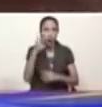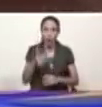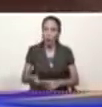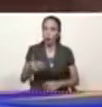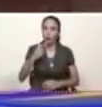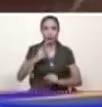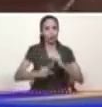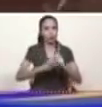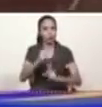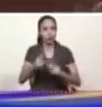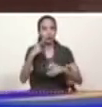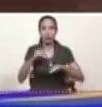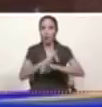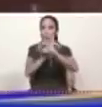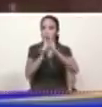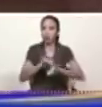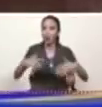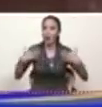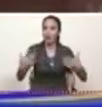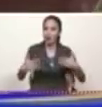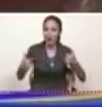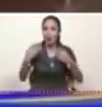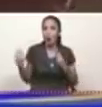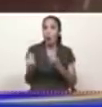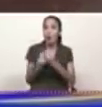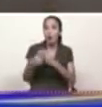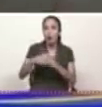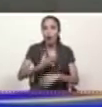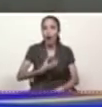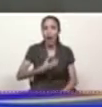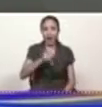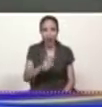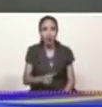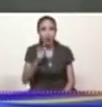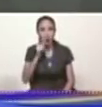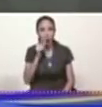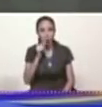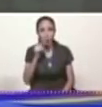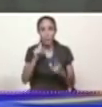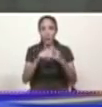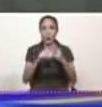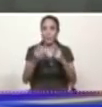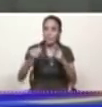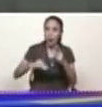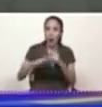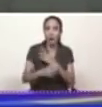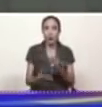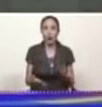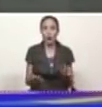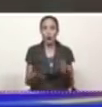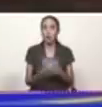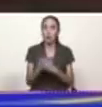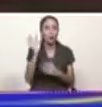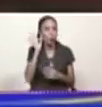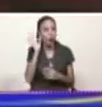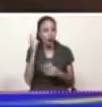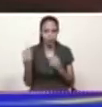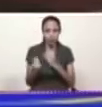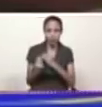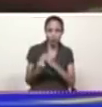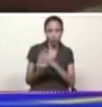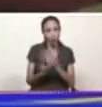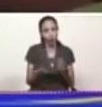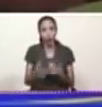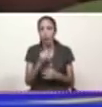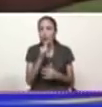así que bueno feliz estar aquí con el compañero alcalde que es el dueño de casa y por eso le vamos a hacer el pase para que continúe informándonos en estos